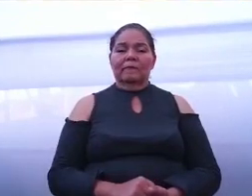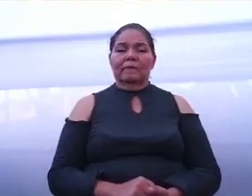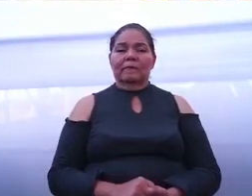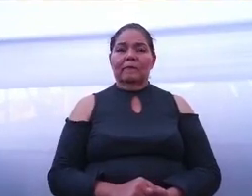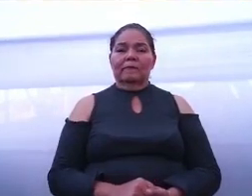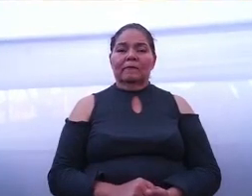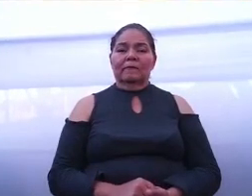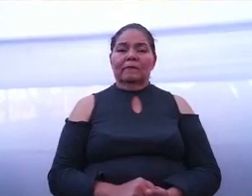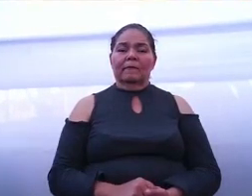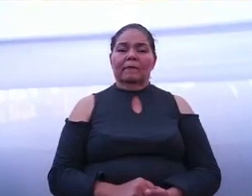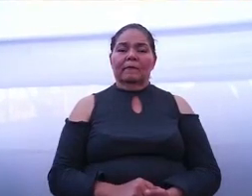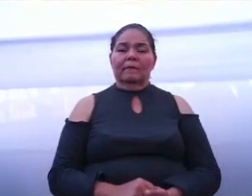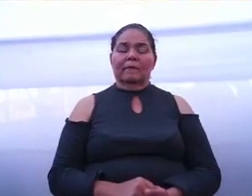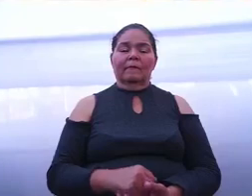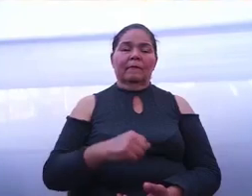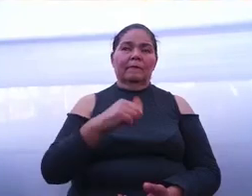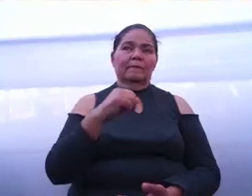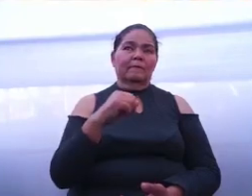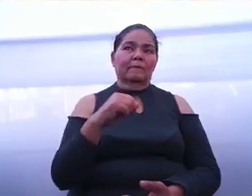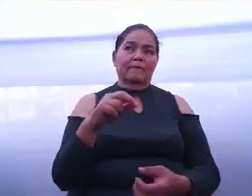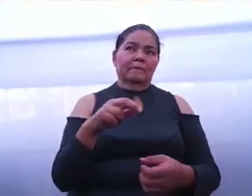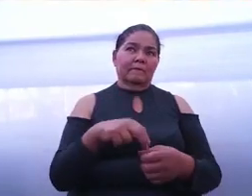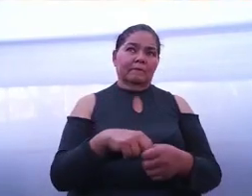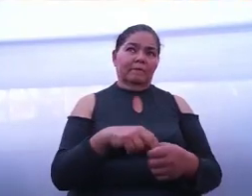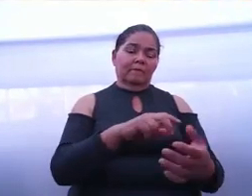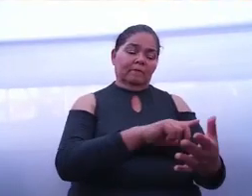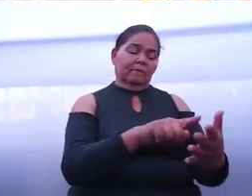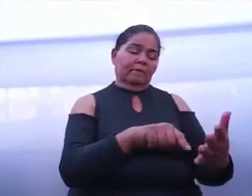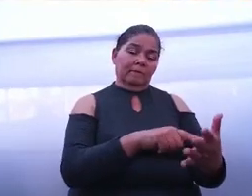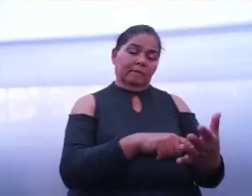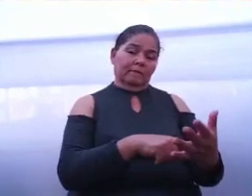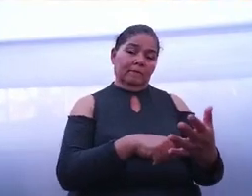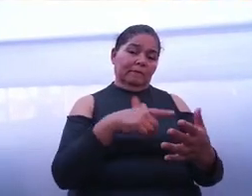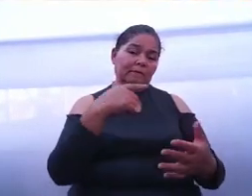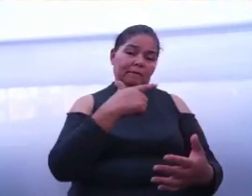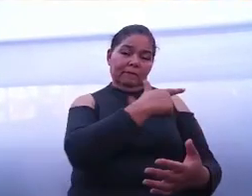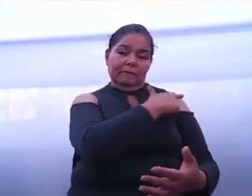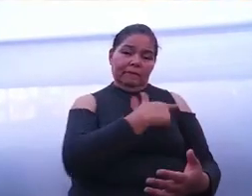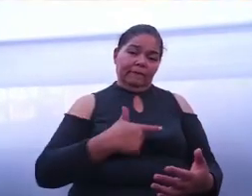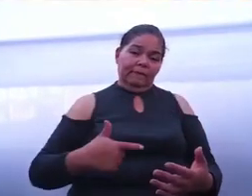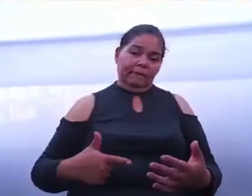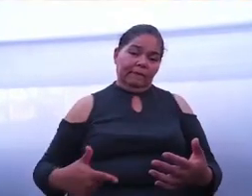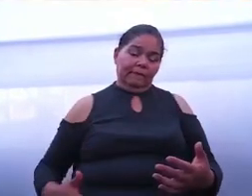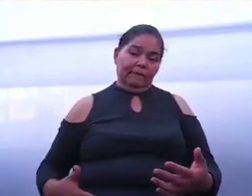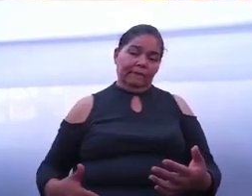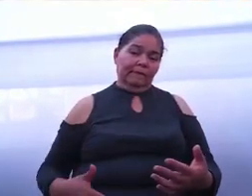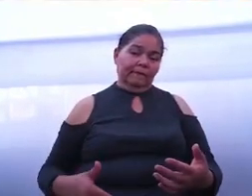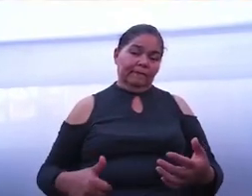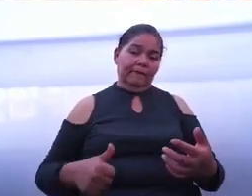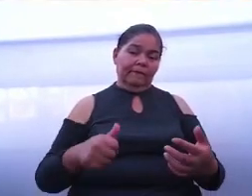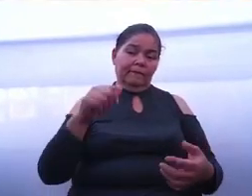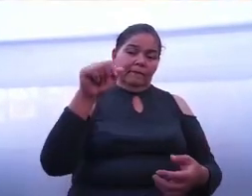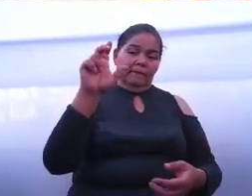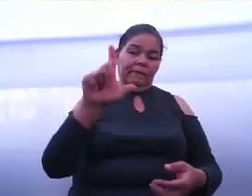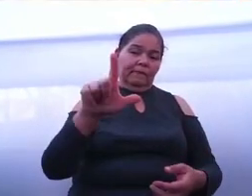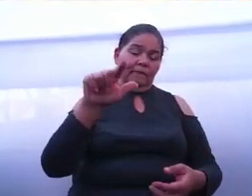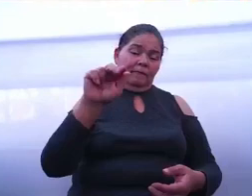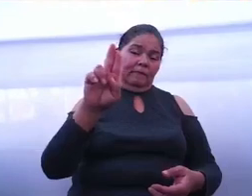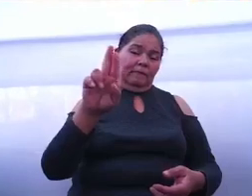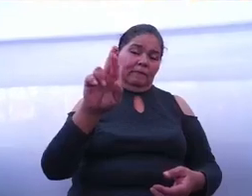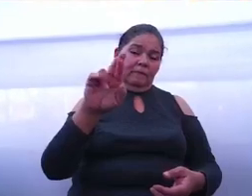en representación del General Brigadier Diplomado del Estado Mayor Laureano Carrillo